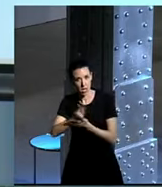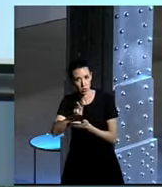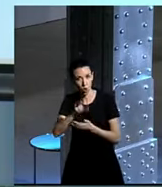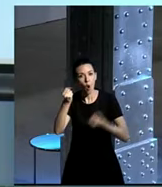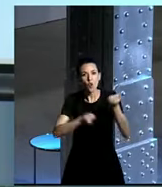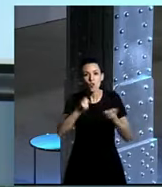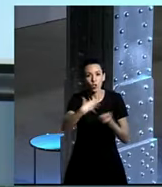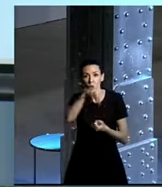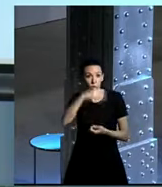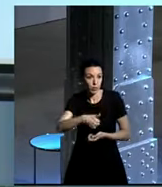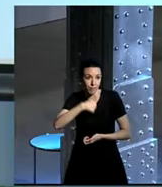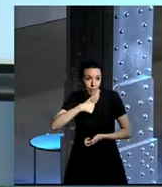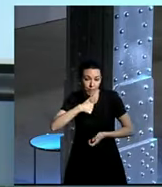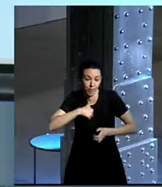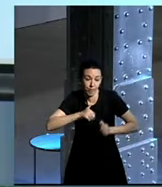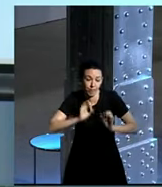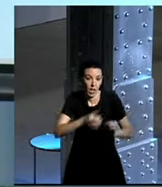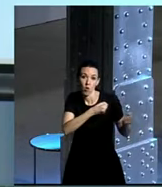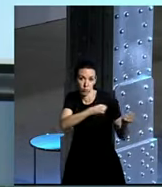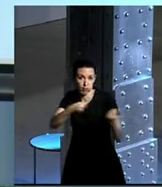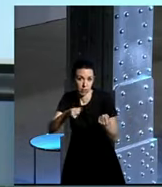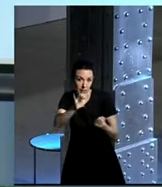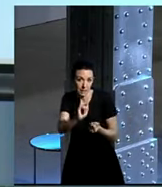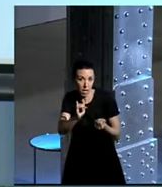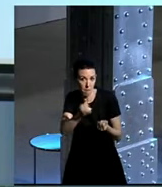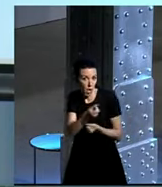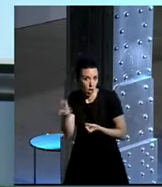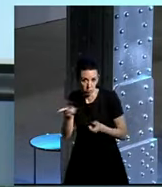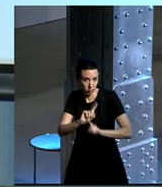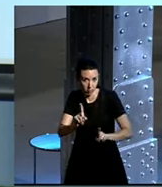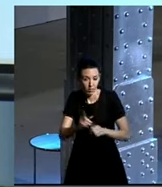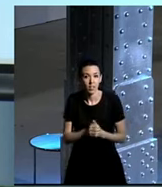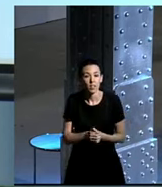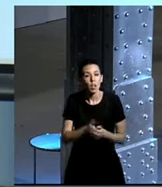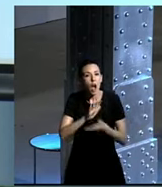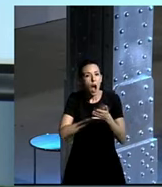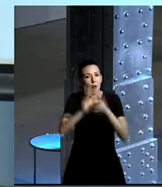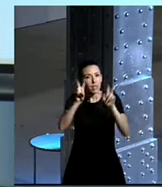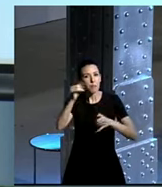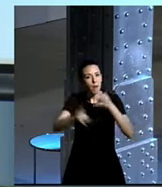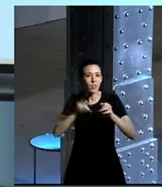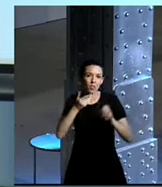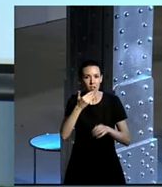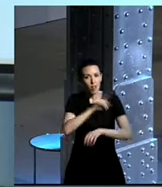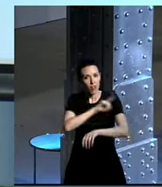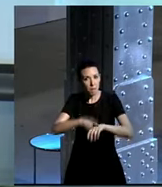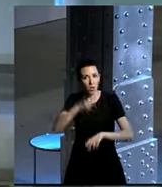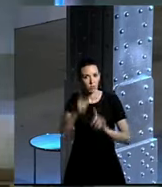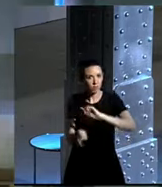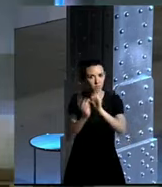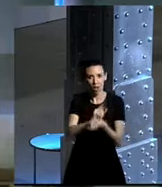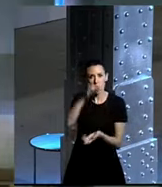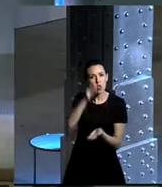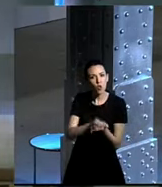solo cuando no hay más remedio. Muy bien, pues vamos a hablar de la bici efectivamente como deporte, como transformación de la ciudad, como